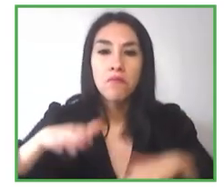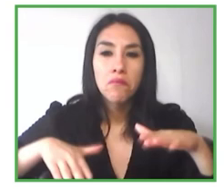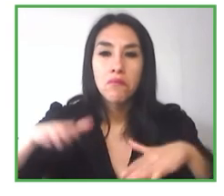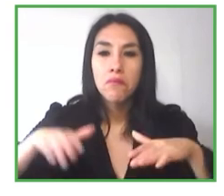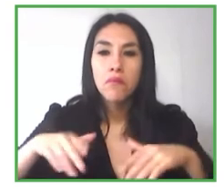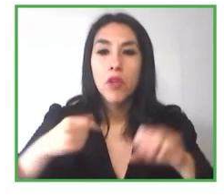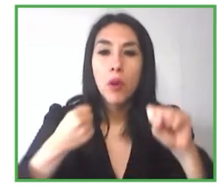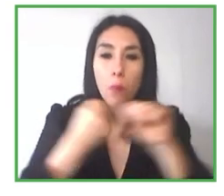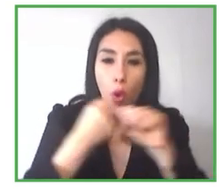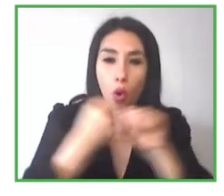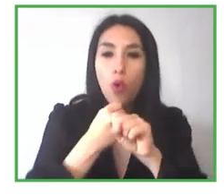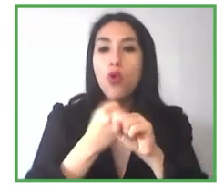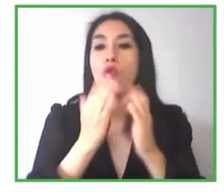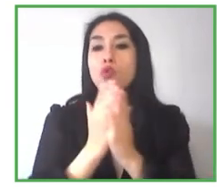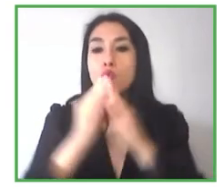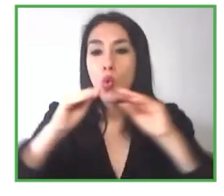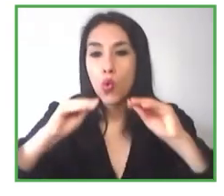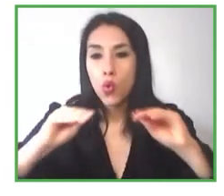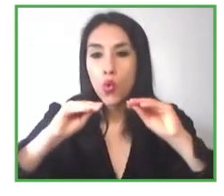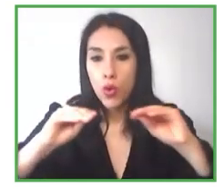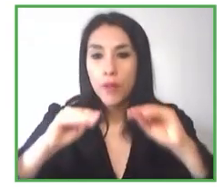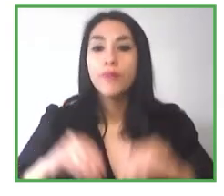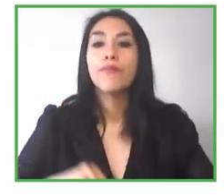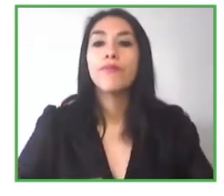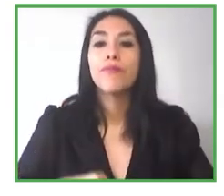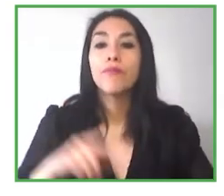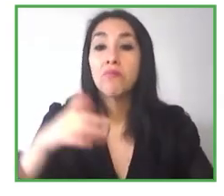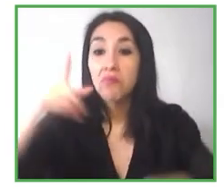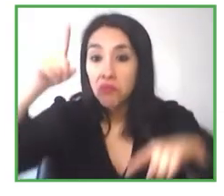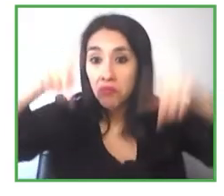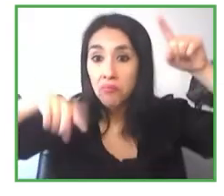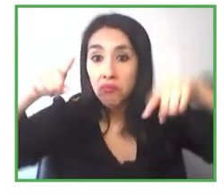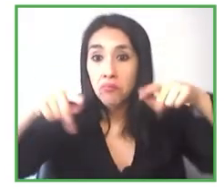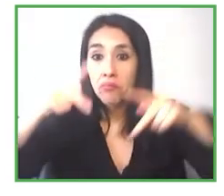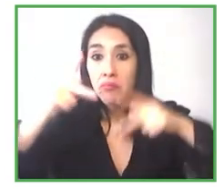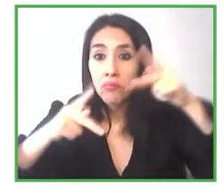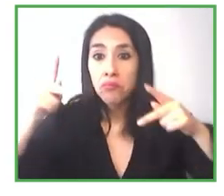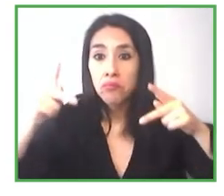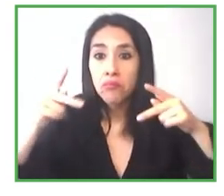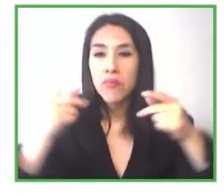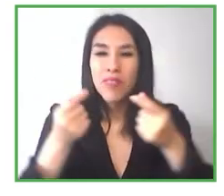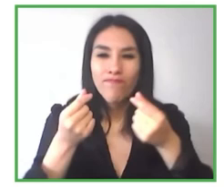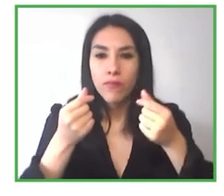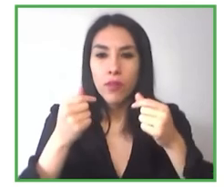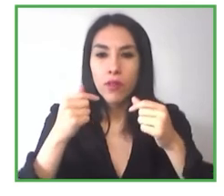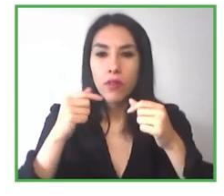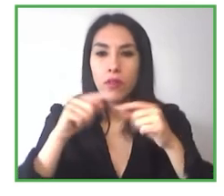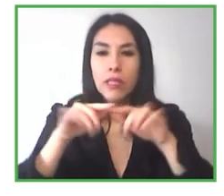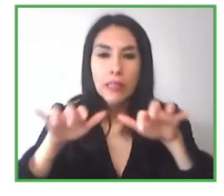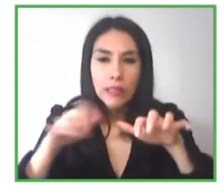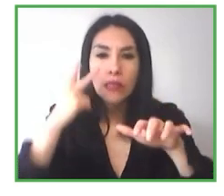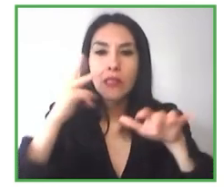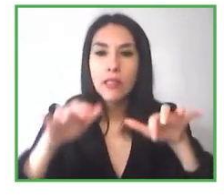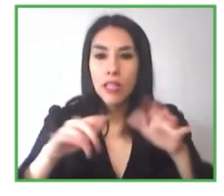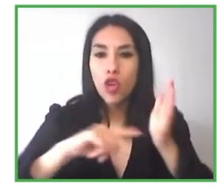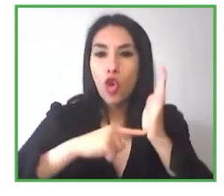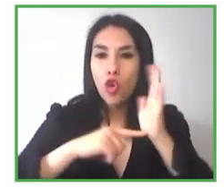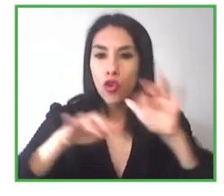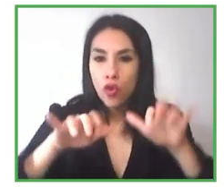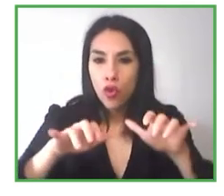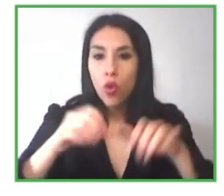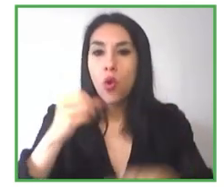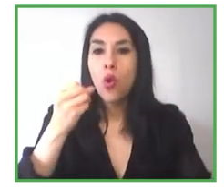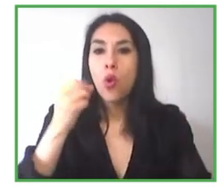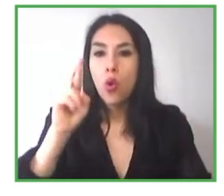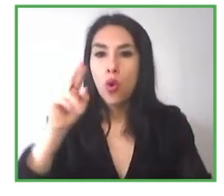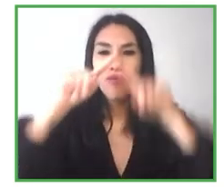su aula o personas que la están utilizando de forma independiente para leer sus correos o documentos para